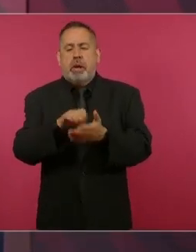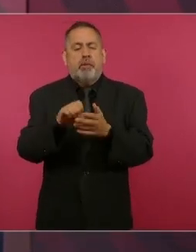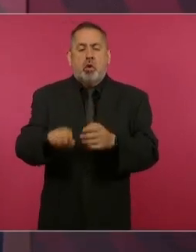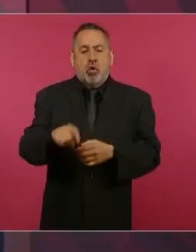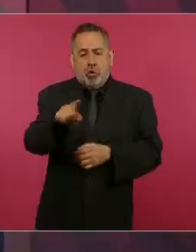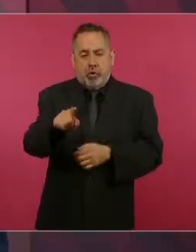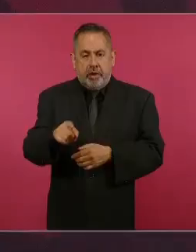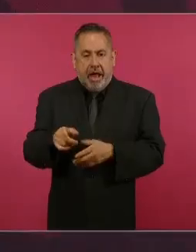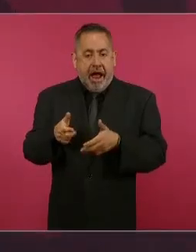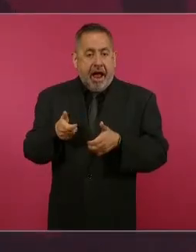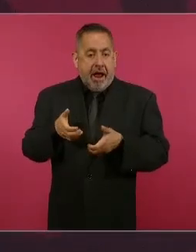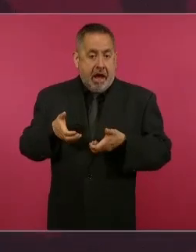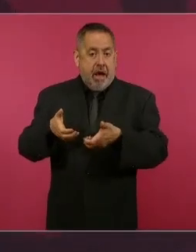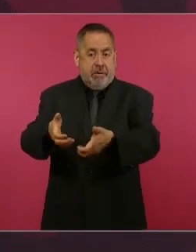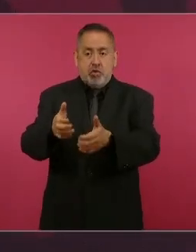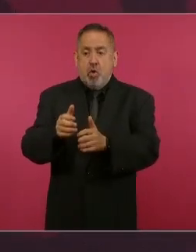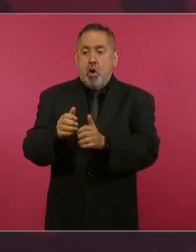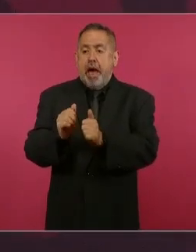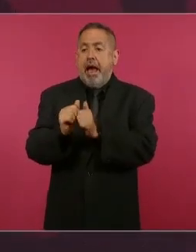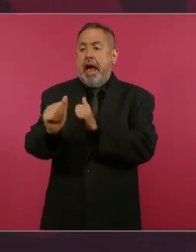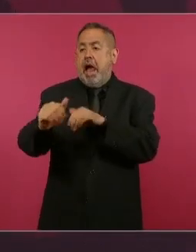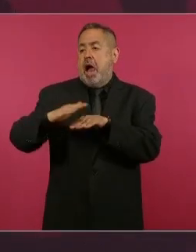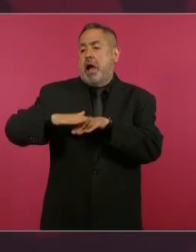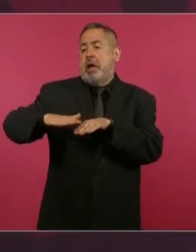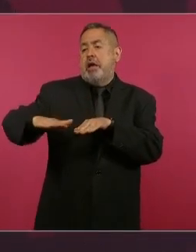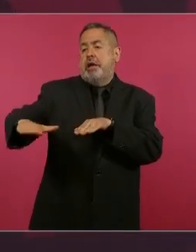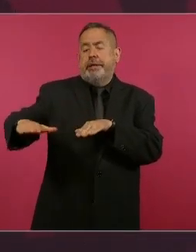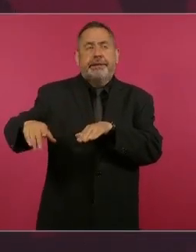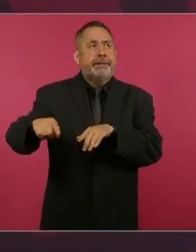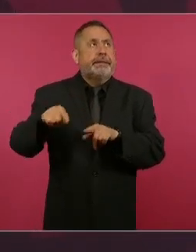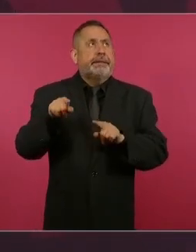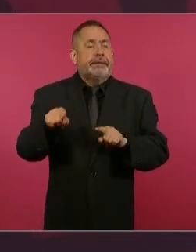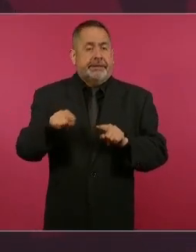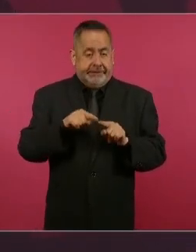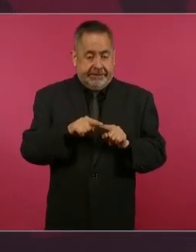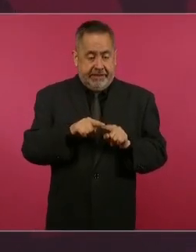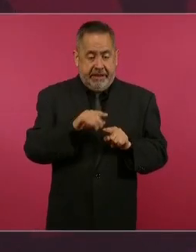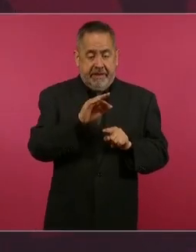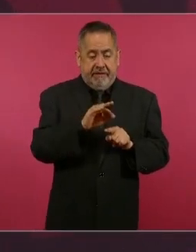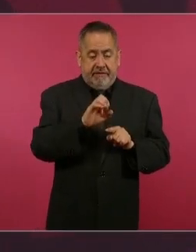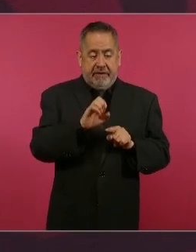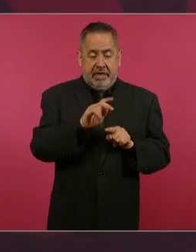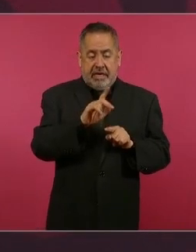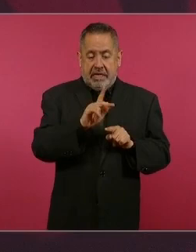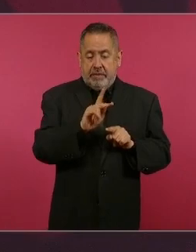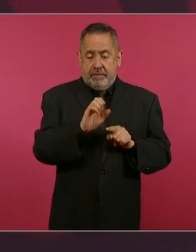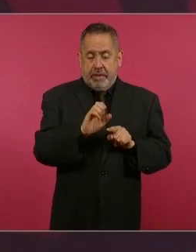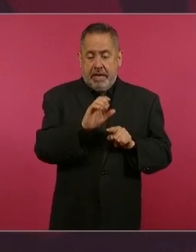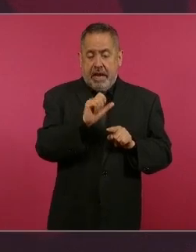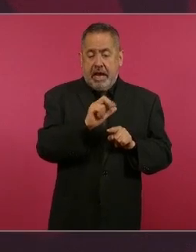estamos haciendo el camino desde Felipe Carrillo Puerto,